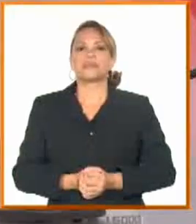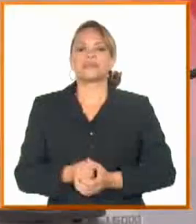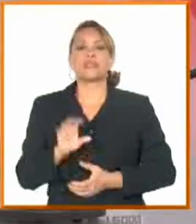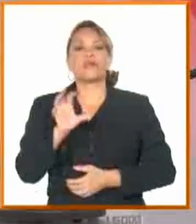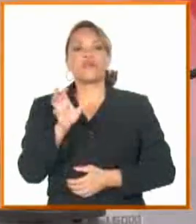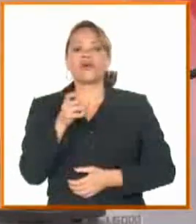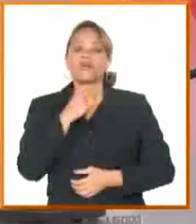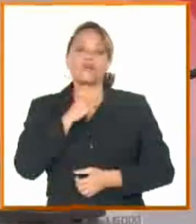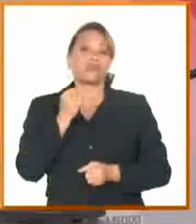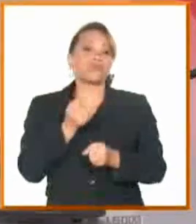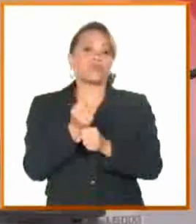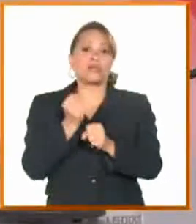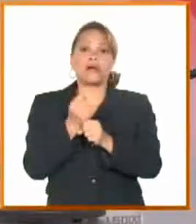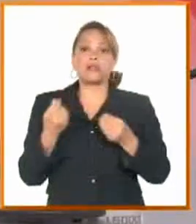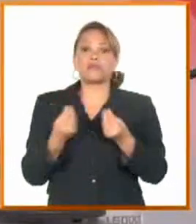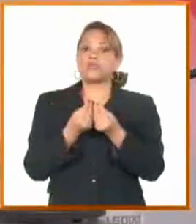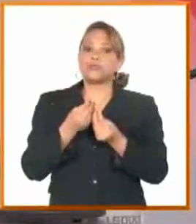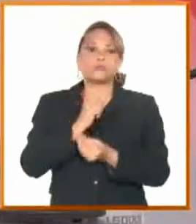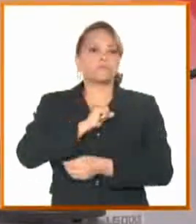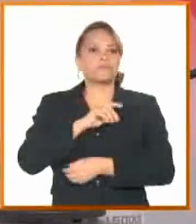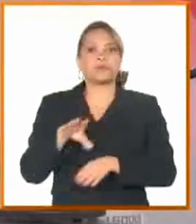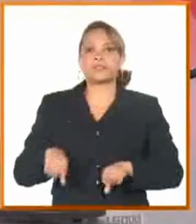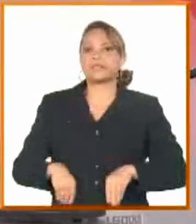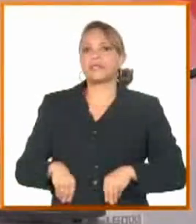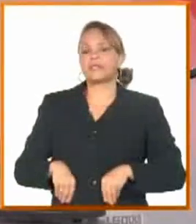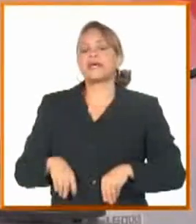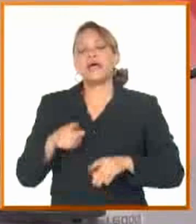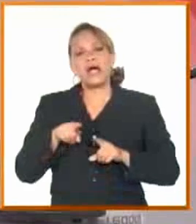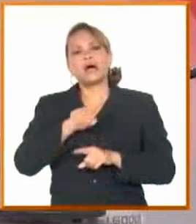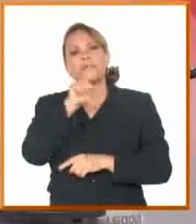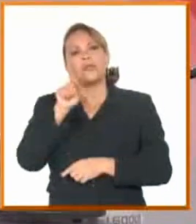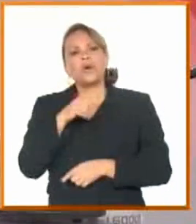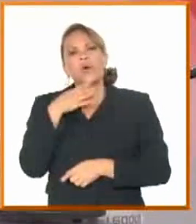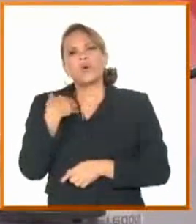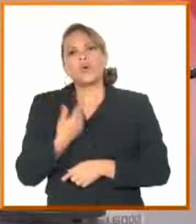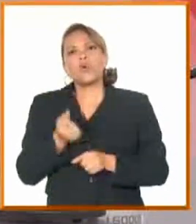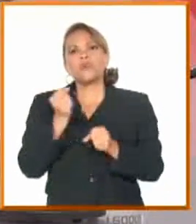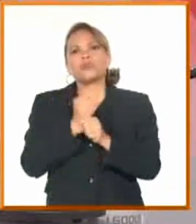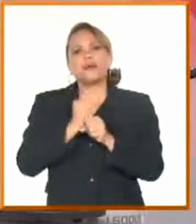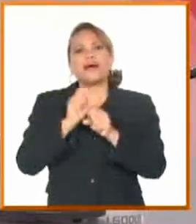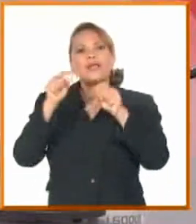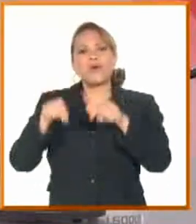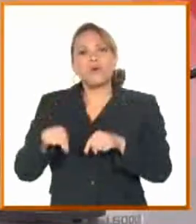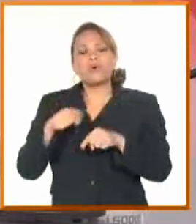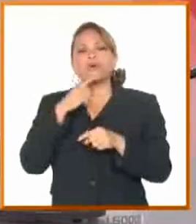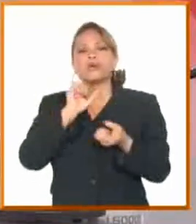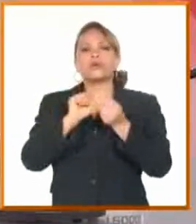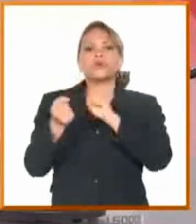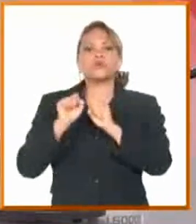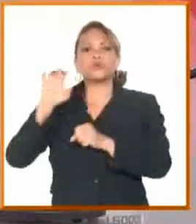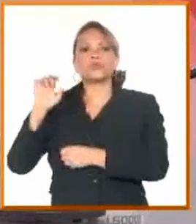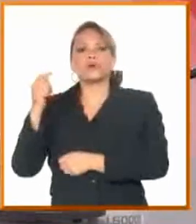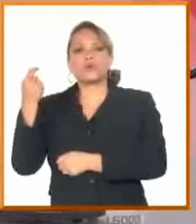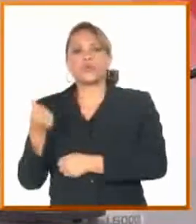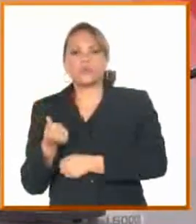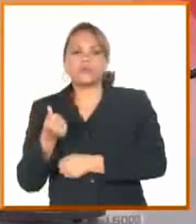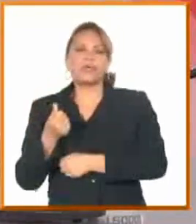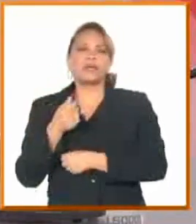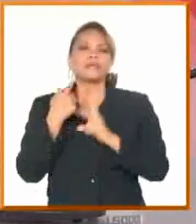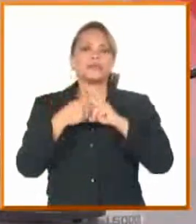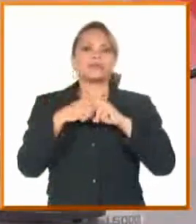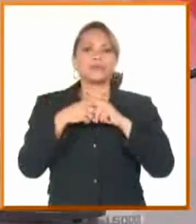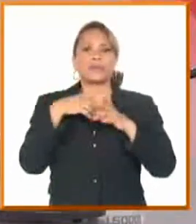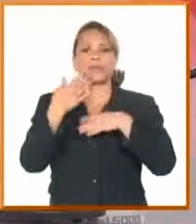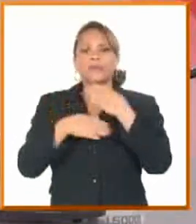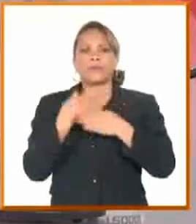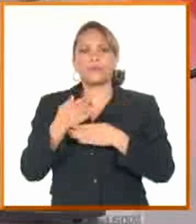impacto particular. En medio de ese escenario, ¿cómo trabajar hoy en la conducción de la economía? Es decir, ¿cómo enfrentar los fenómenos que